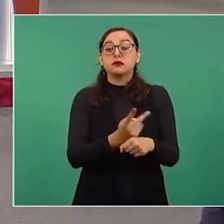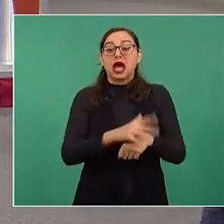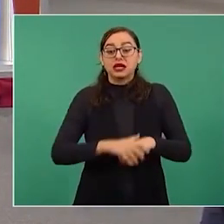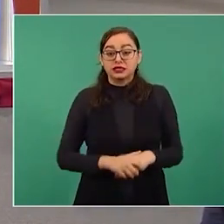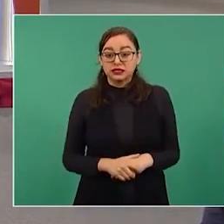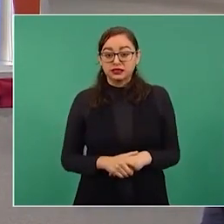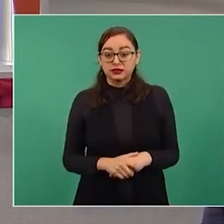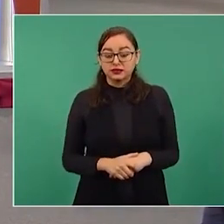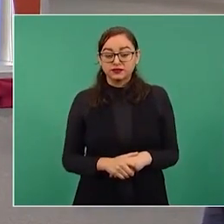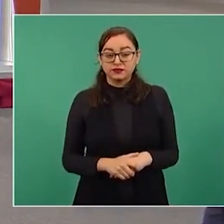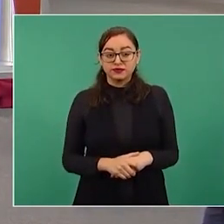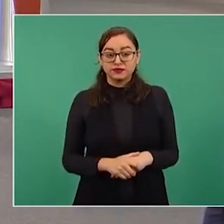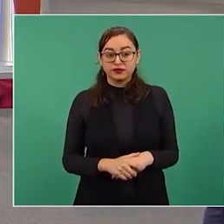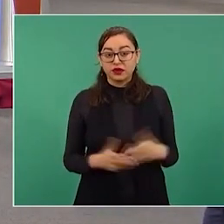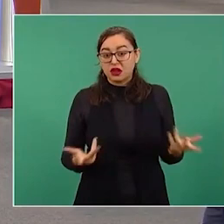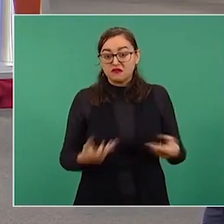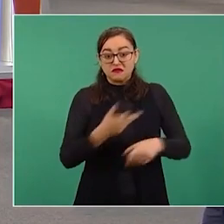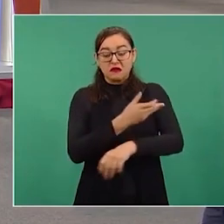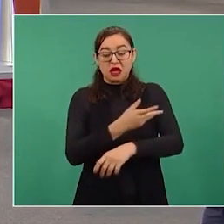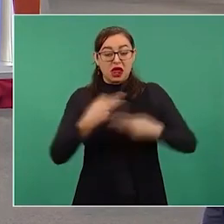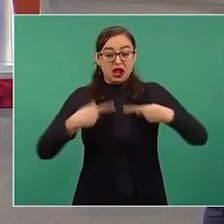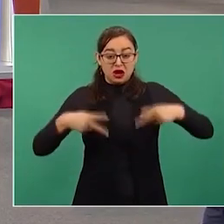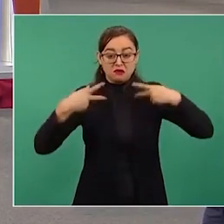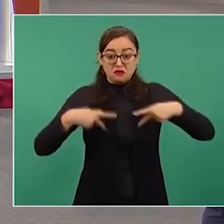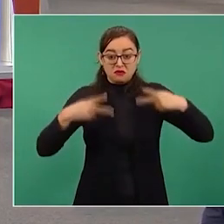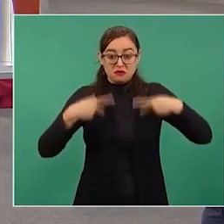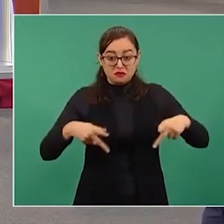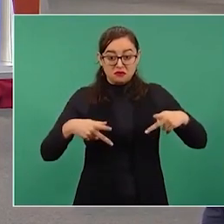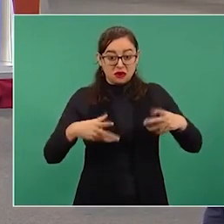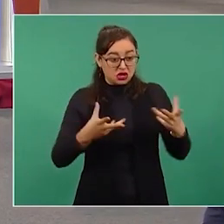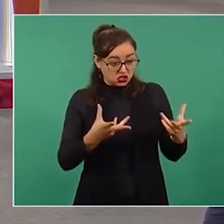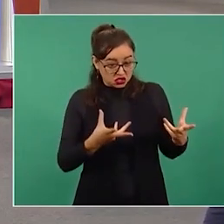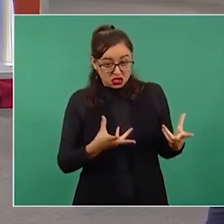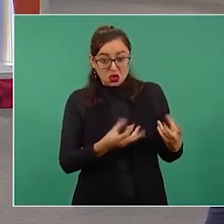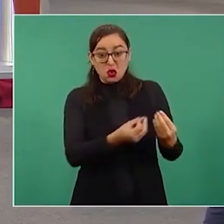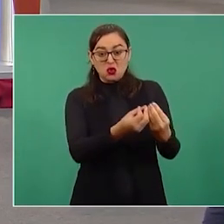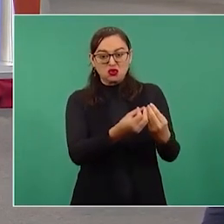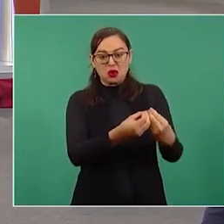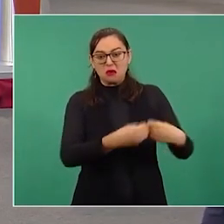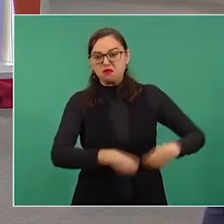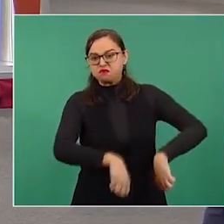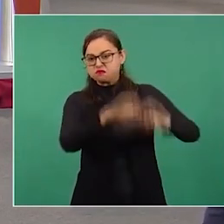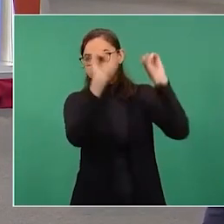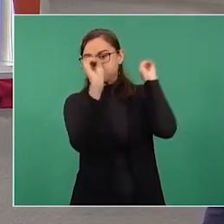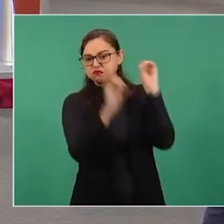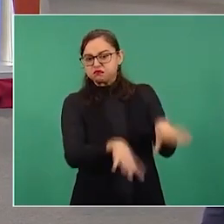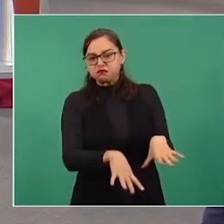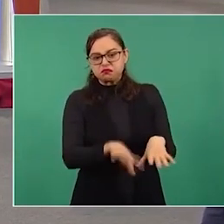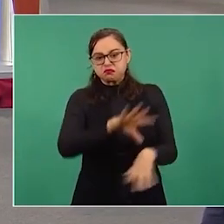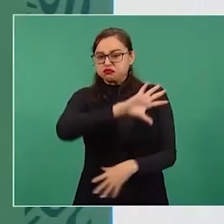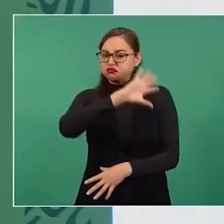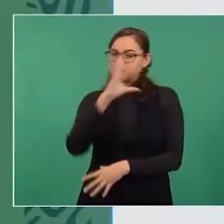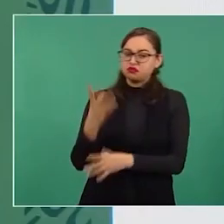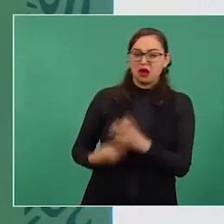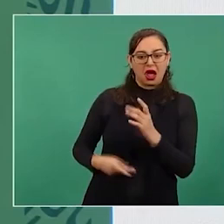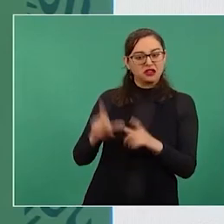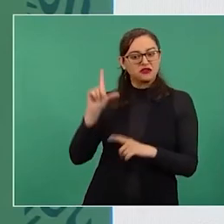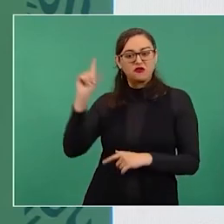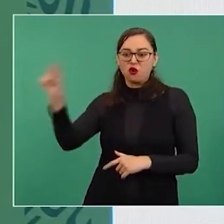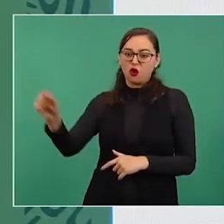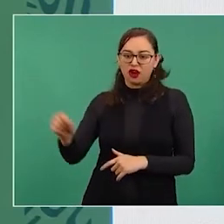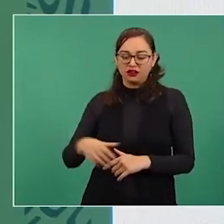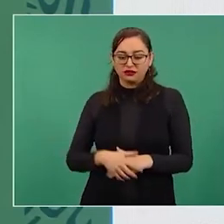a su suerte, a toda la gente que este sátrapa les había pedido su apoyo.